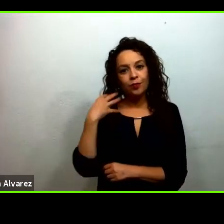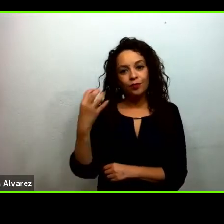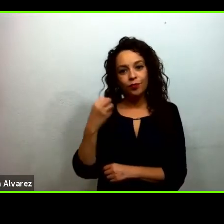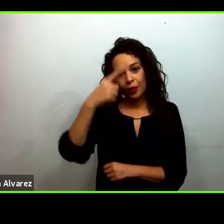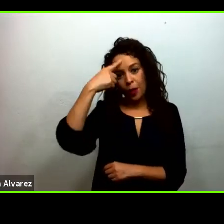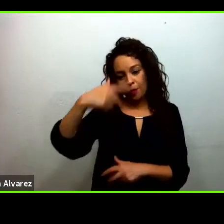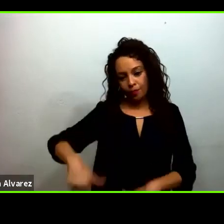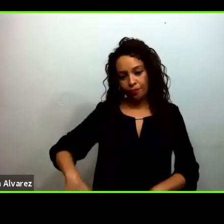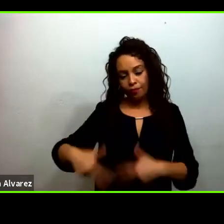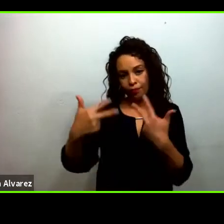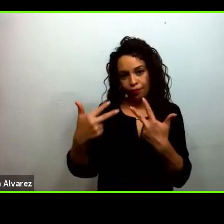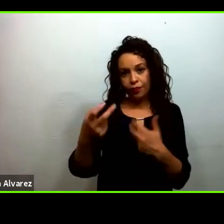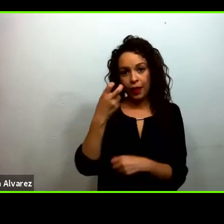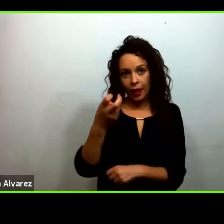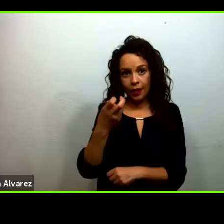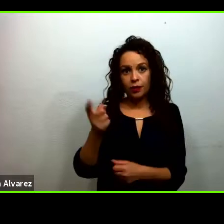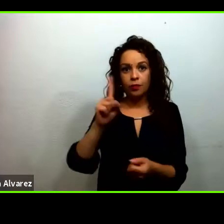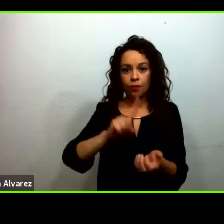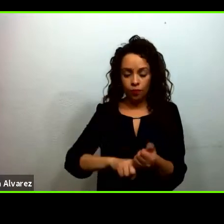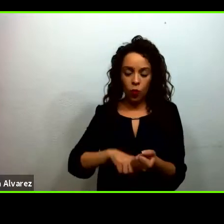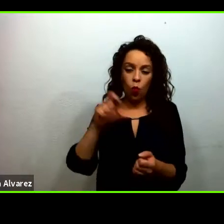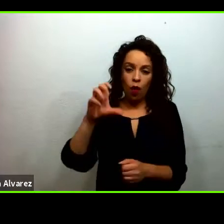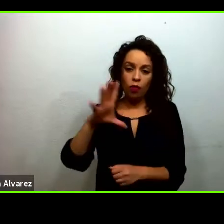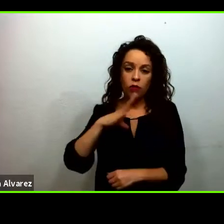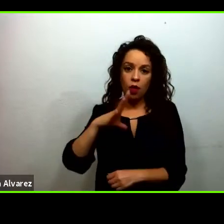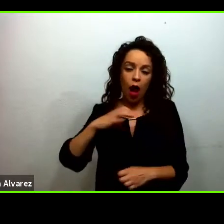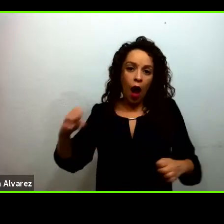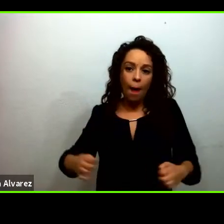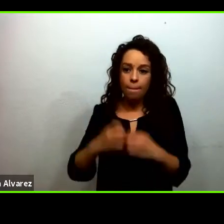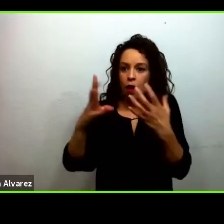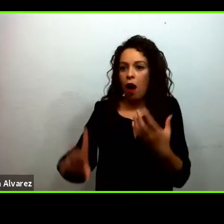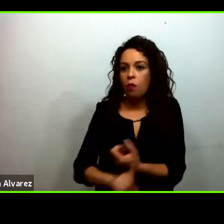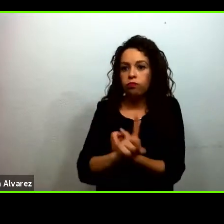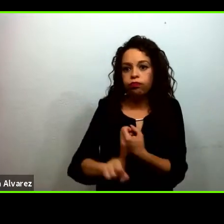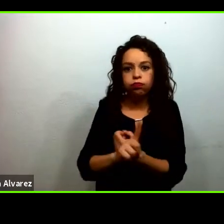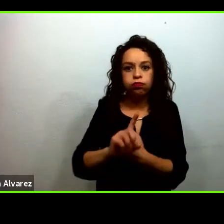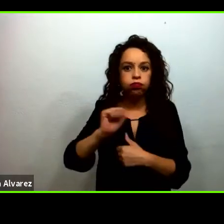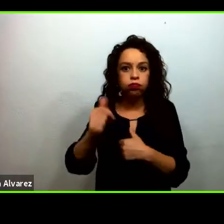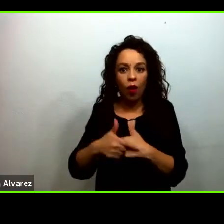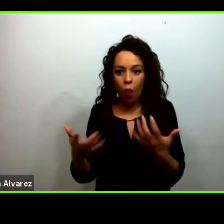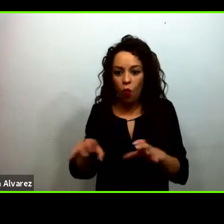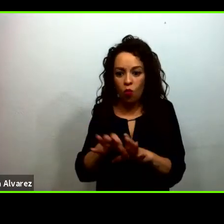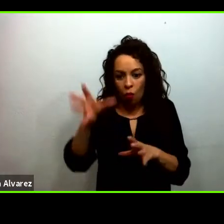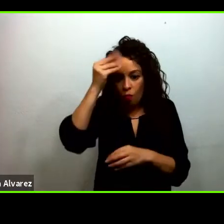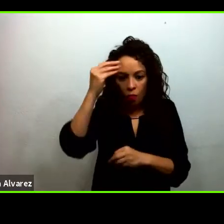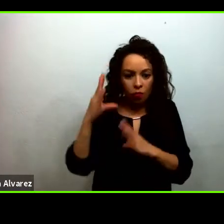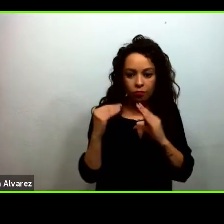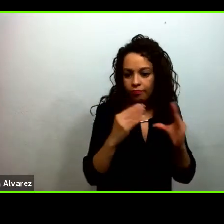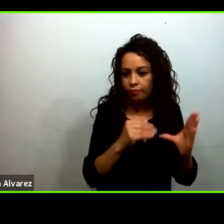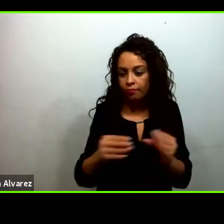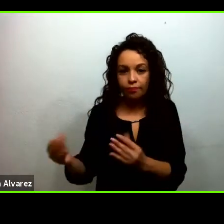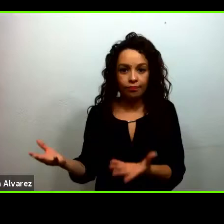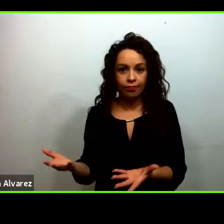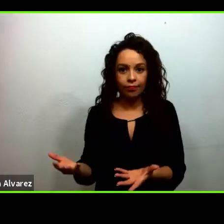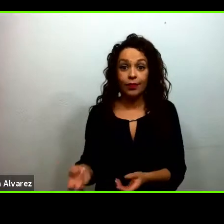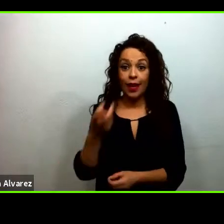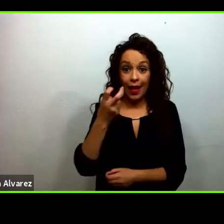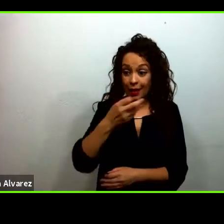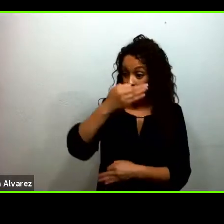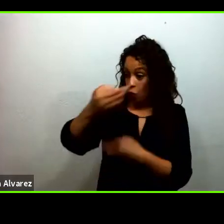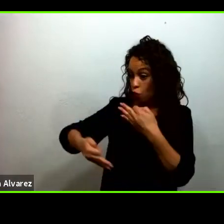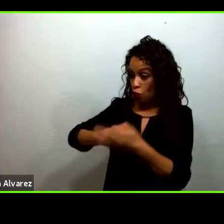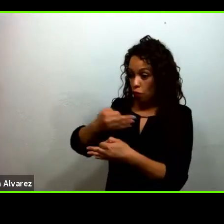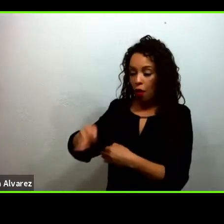situaciones de emergencia este es un ejemplo de cómo todas las organizaciones ponemos a la disposición de las comunidades